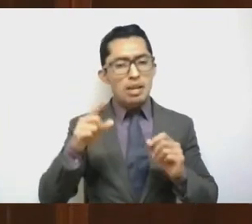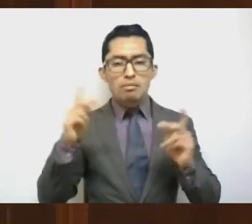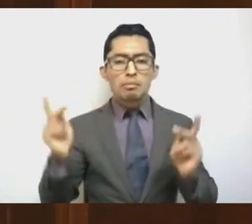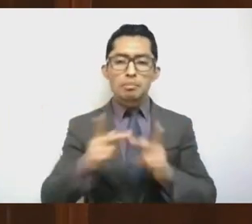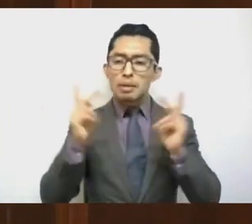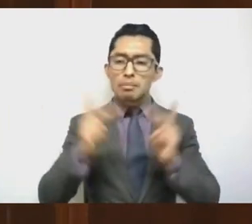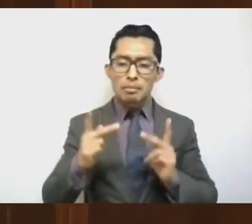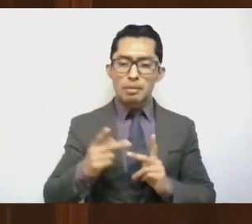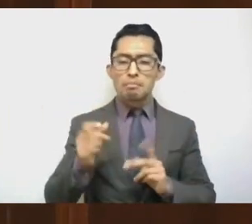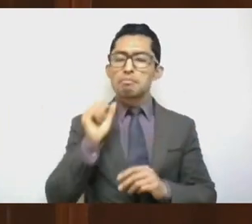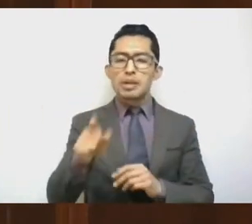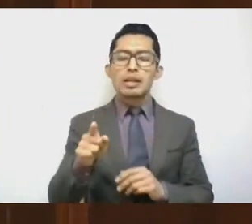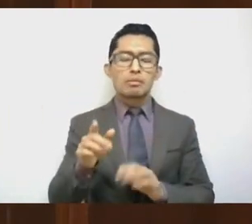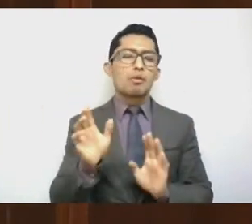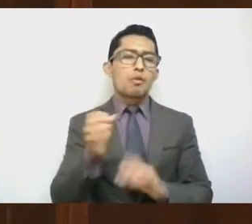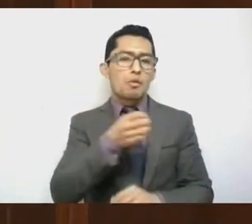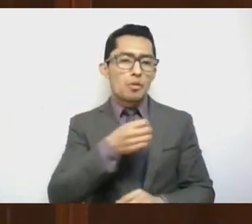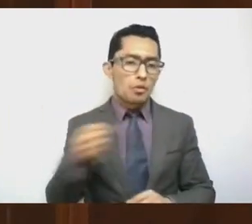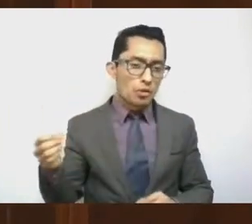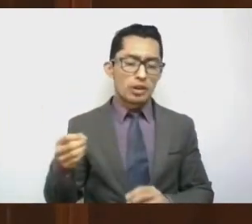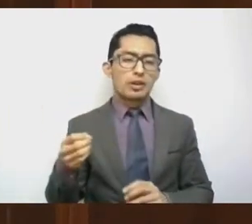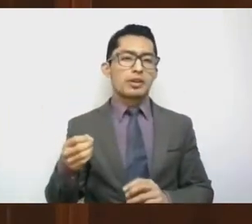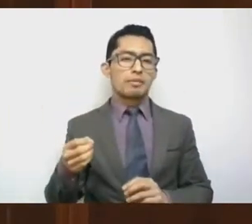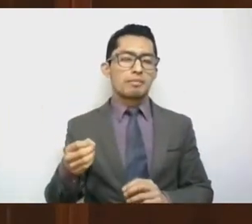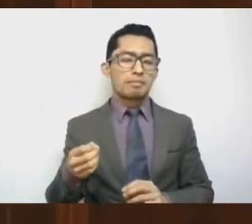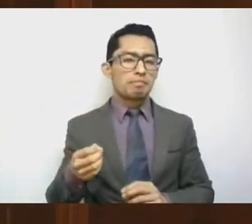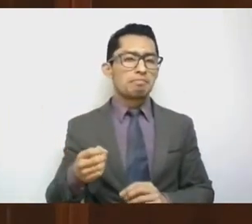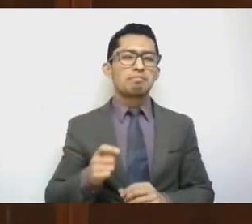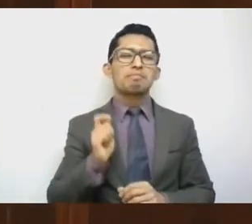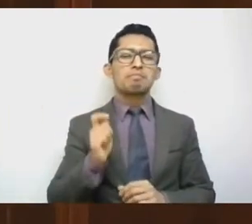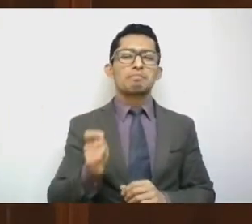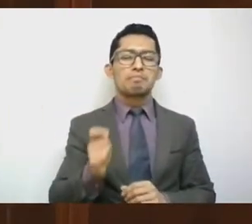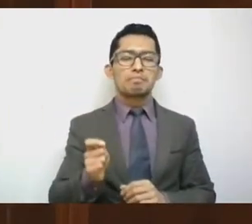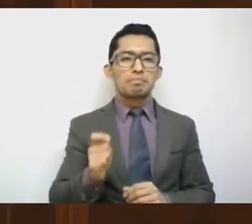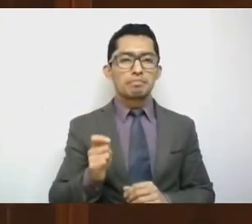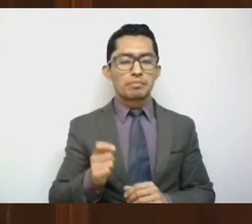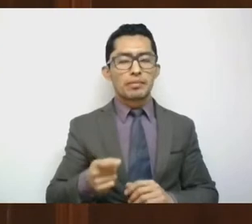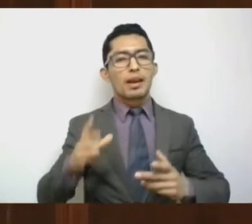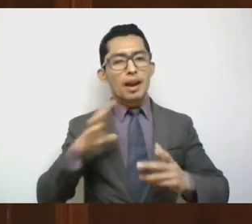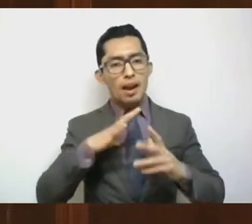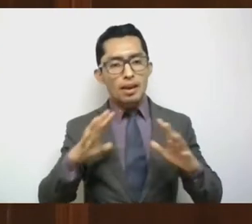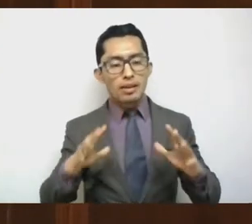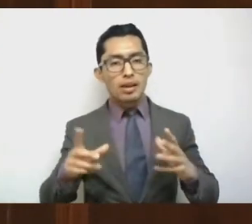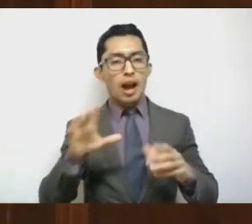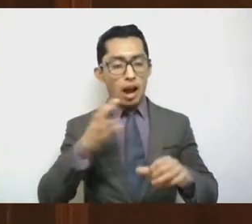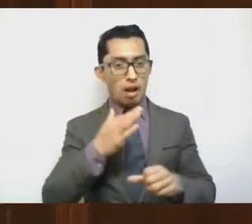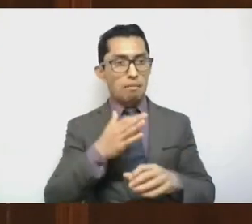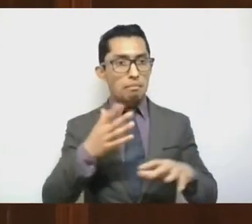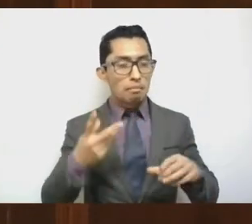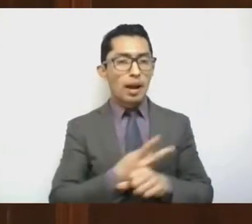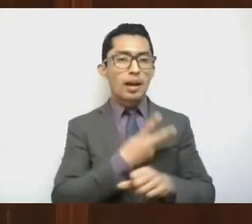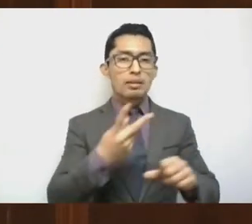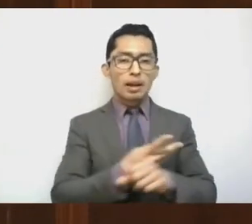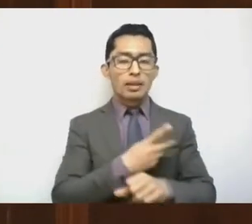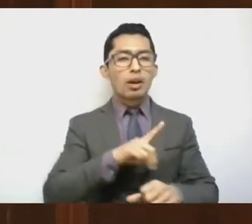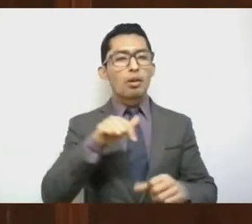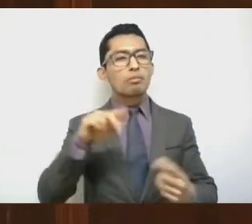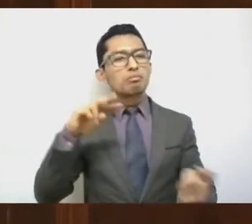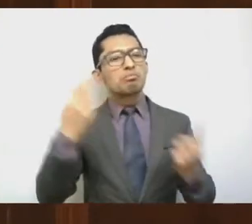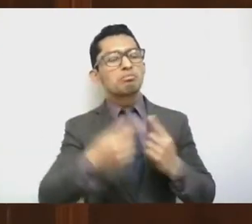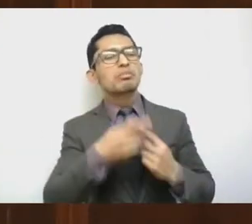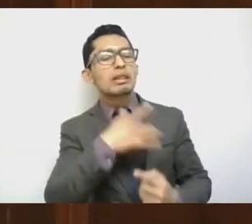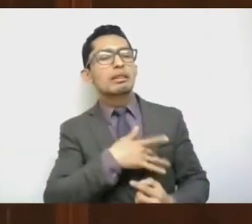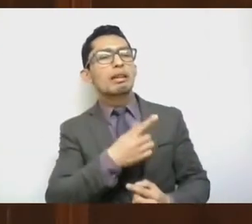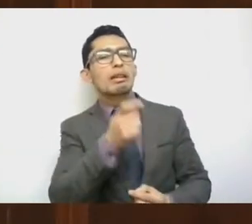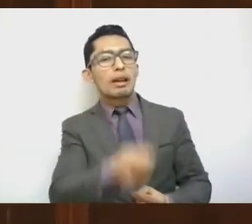tienen que ver con cómo vemos la evolución de los acontecimientos, que es lo que